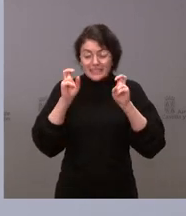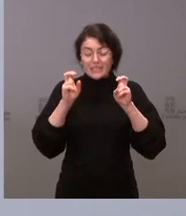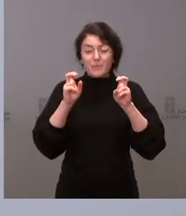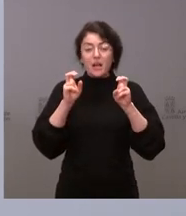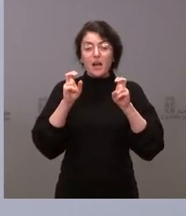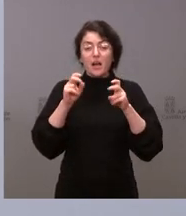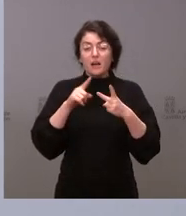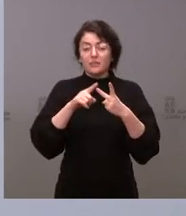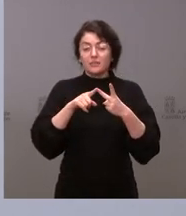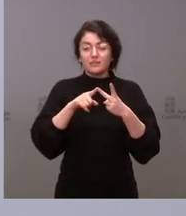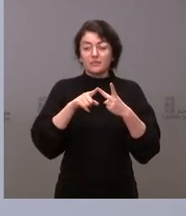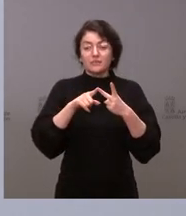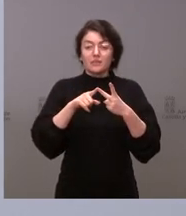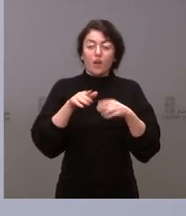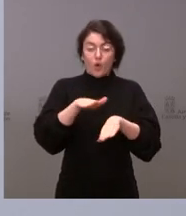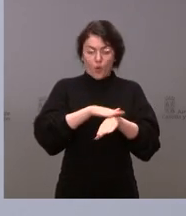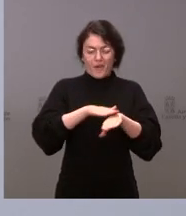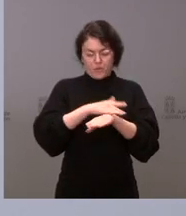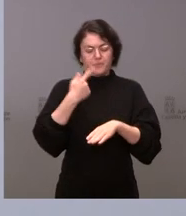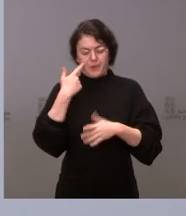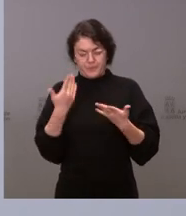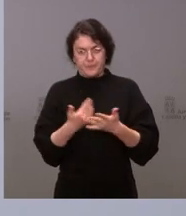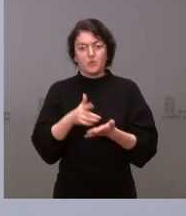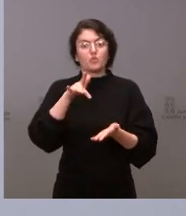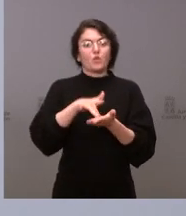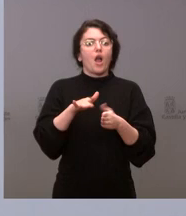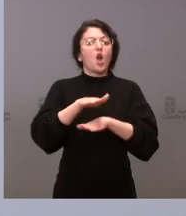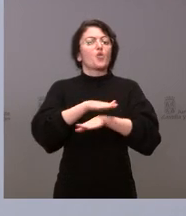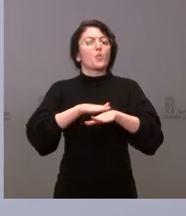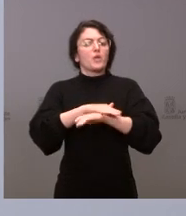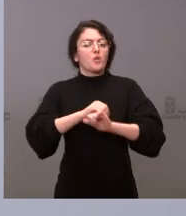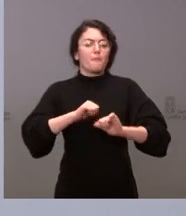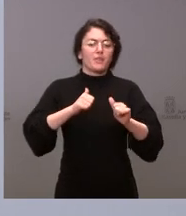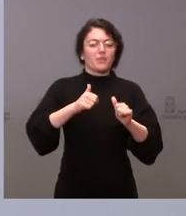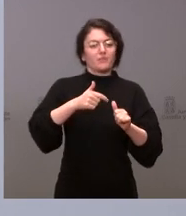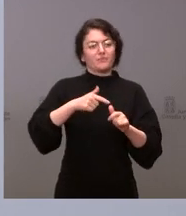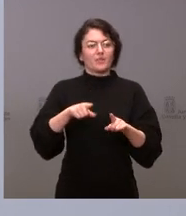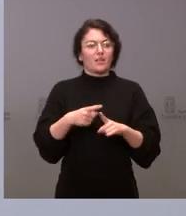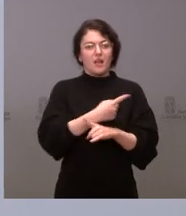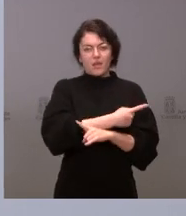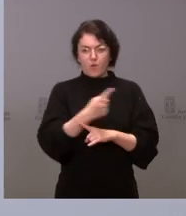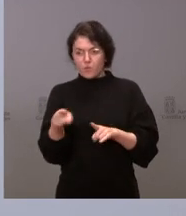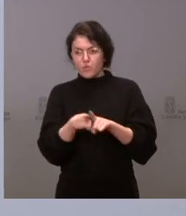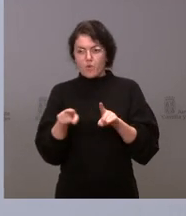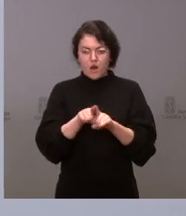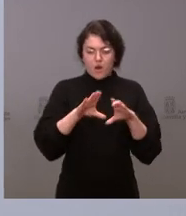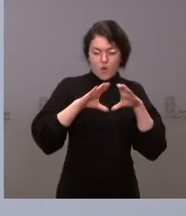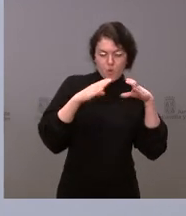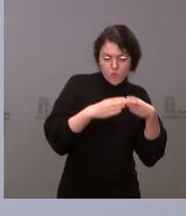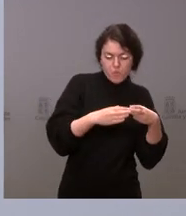cuando entramos en el gobierno todos tenemos nuestros colores políticos, nuestro carné, nuestra ideología,